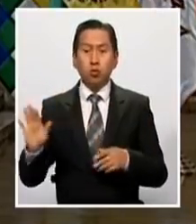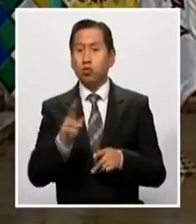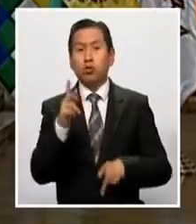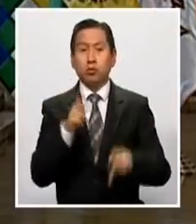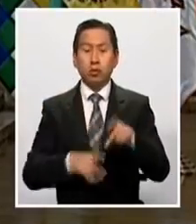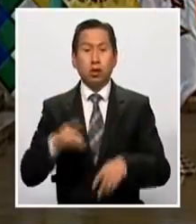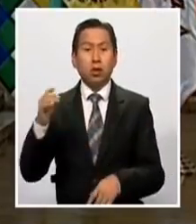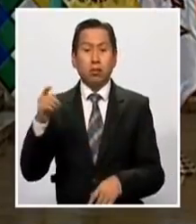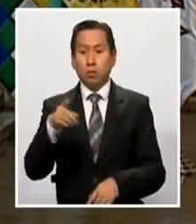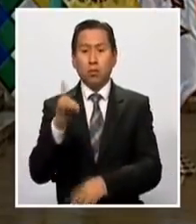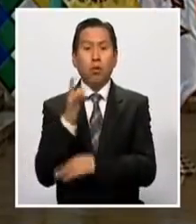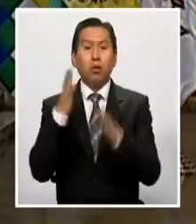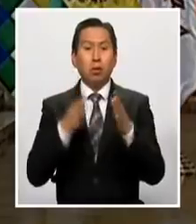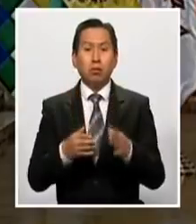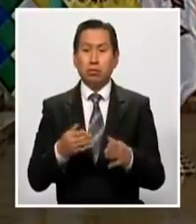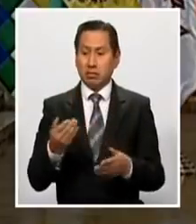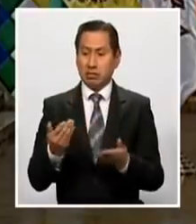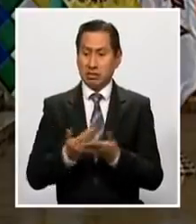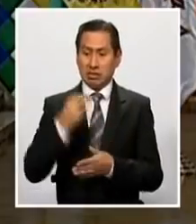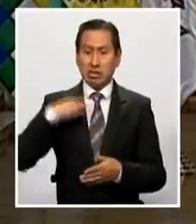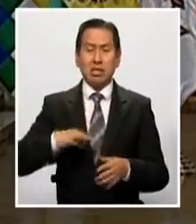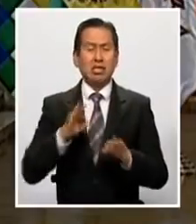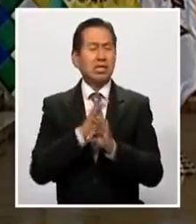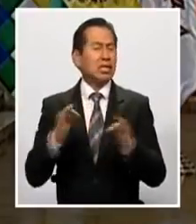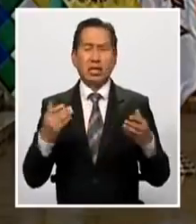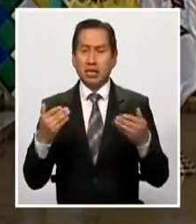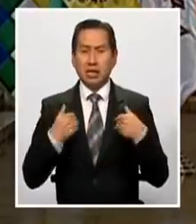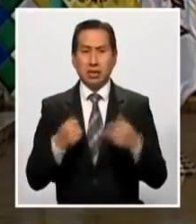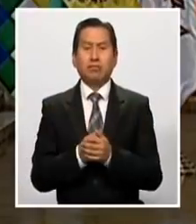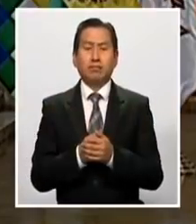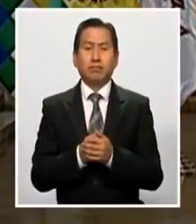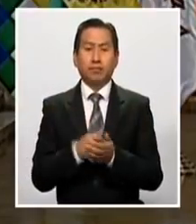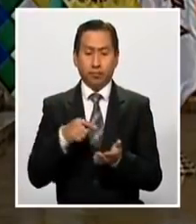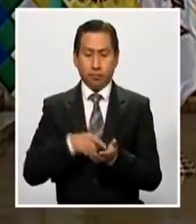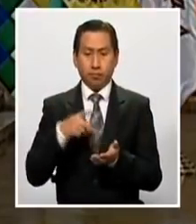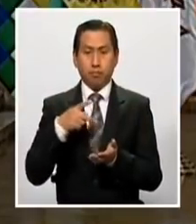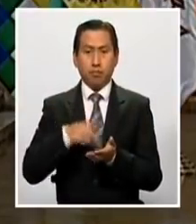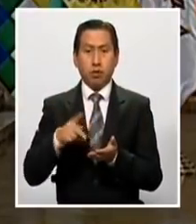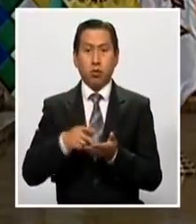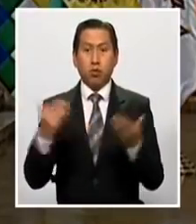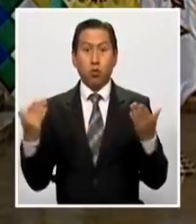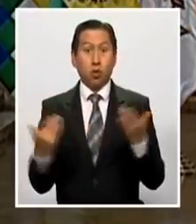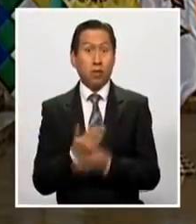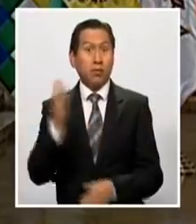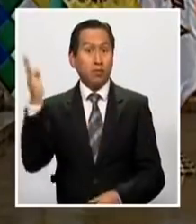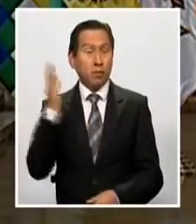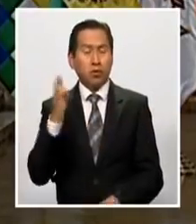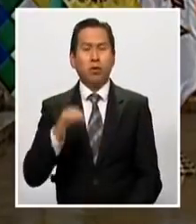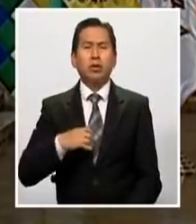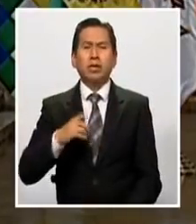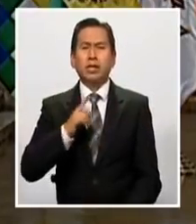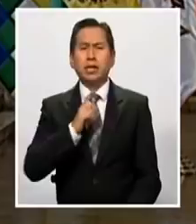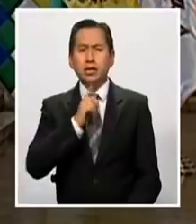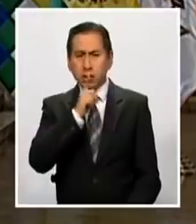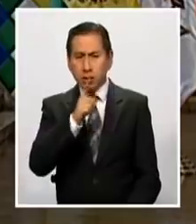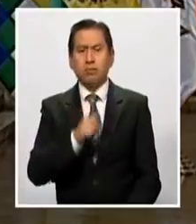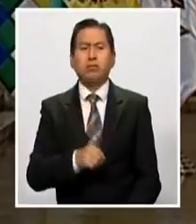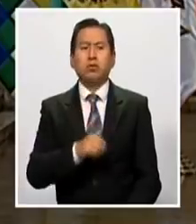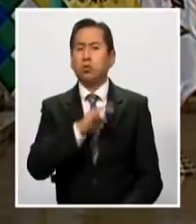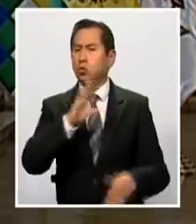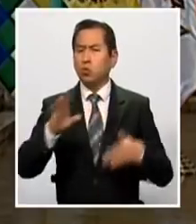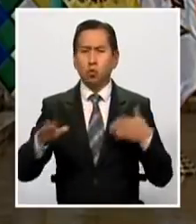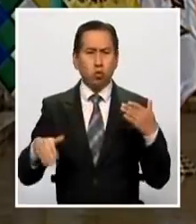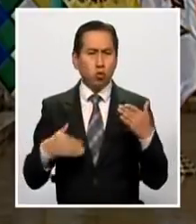que no tienen ningún ingreso. Con el pago de este nuevo bono, quiero asegurarme que todos,